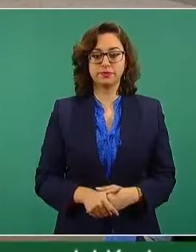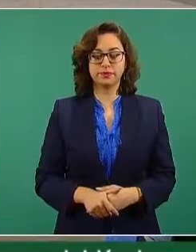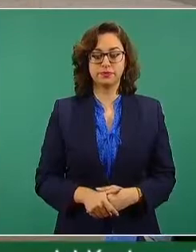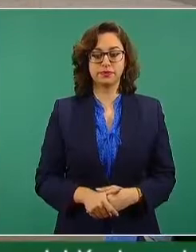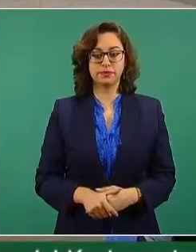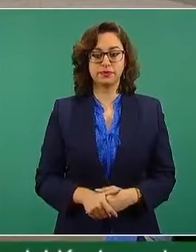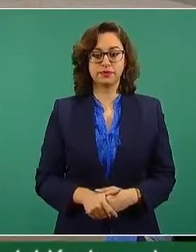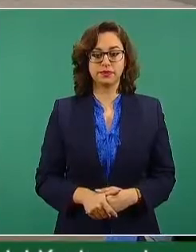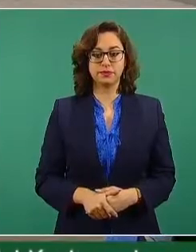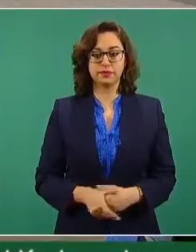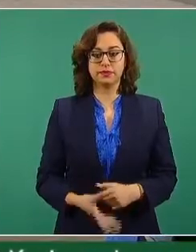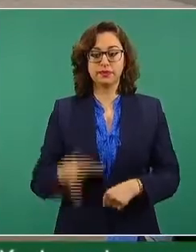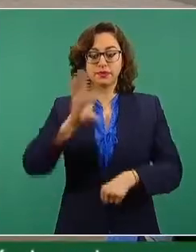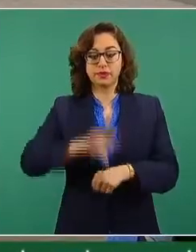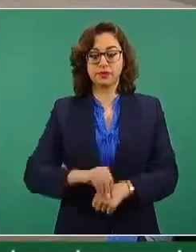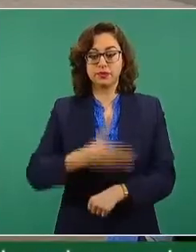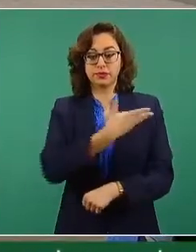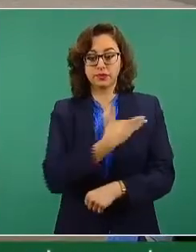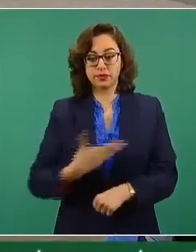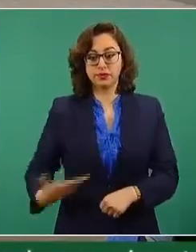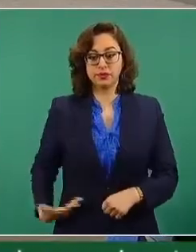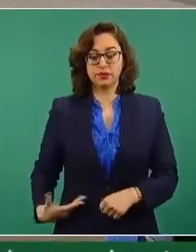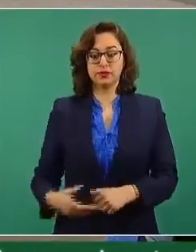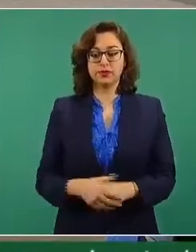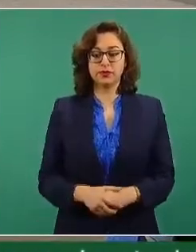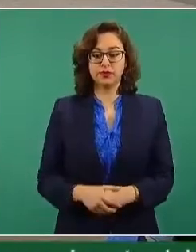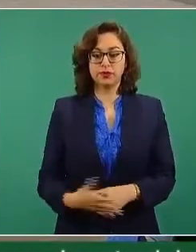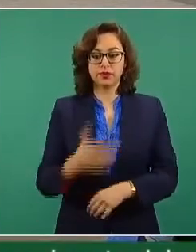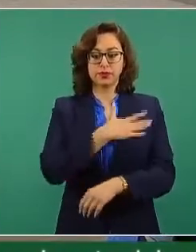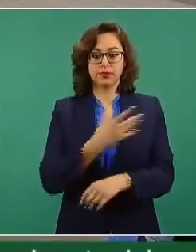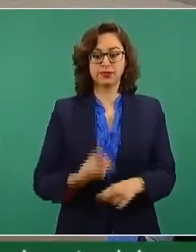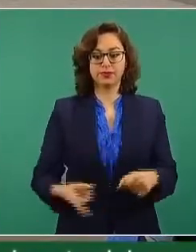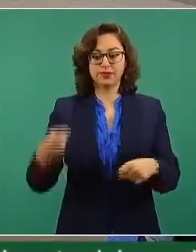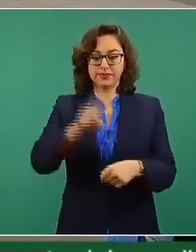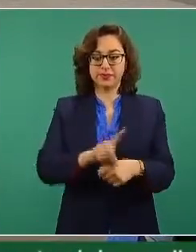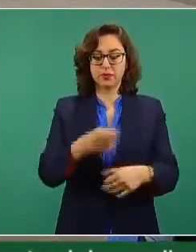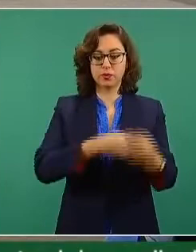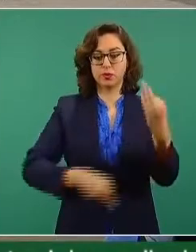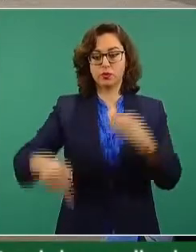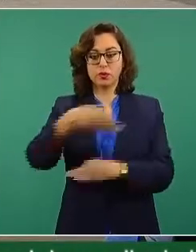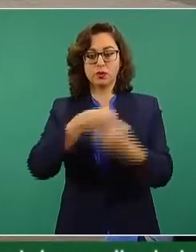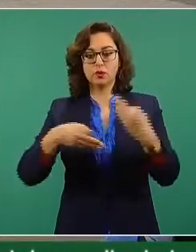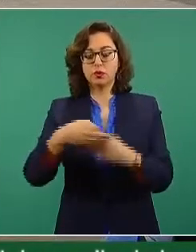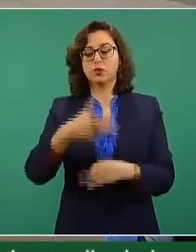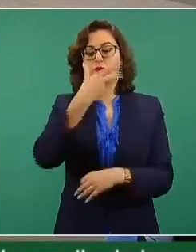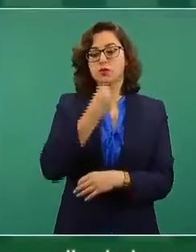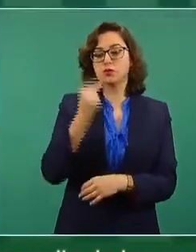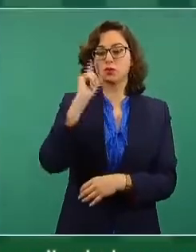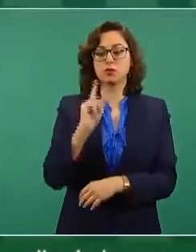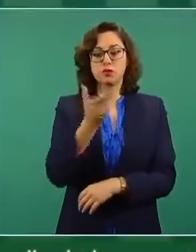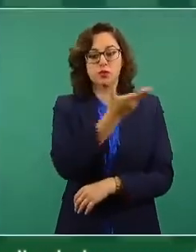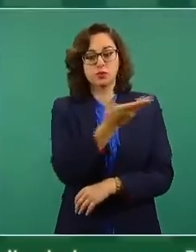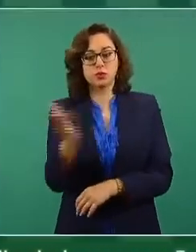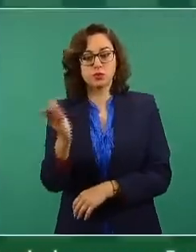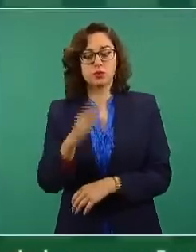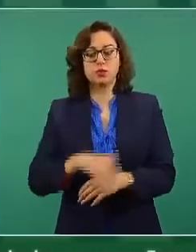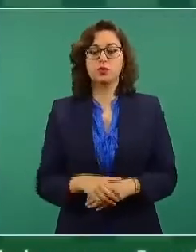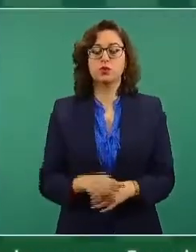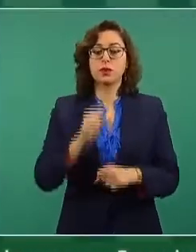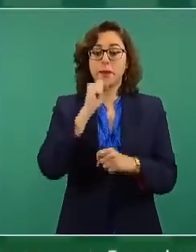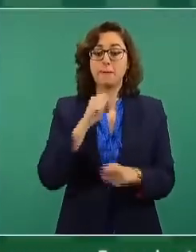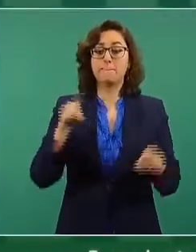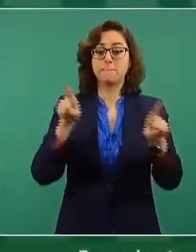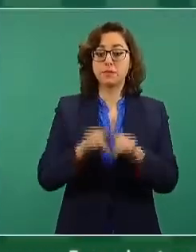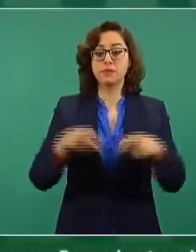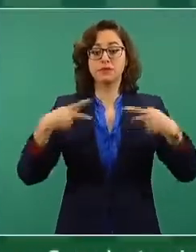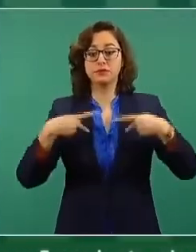Con su permiso, señor presidente. Muy buenos días a todas, a todos ustedes y a quienes nos escuchan por